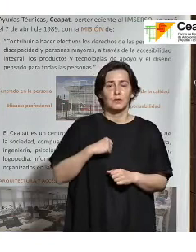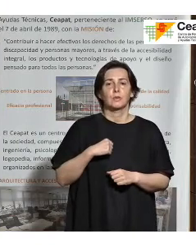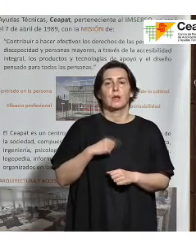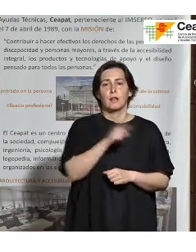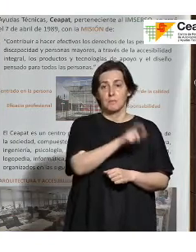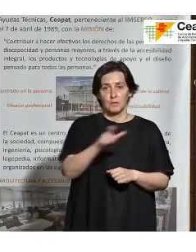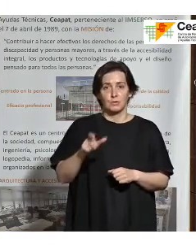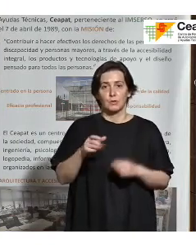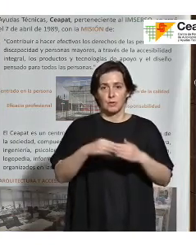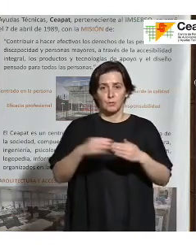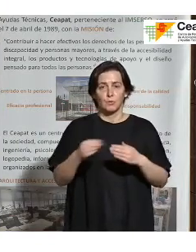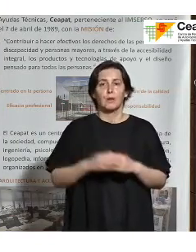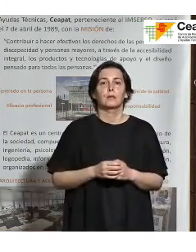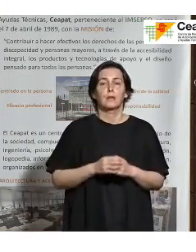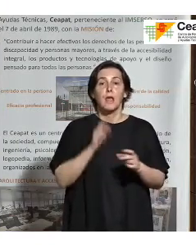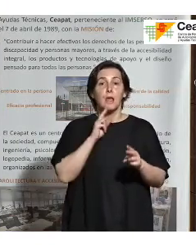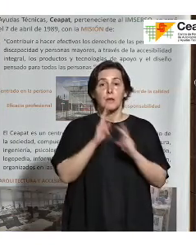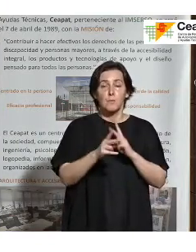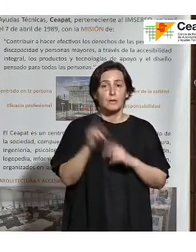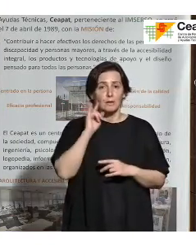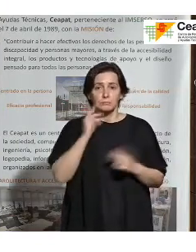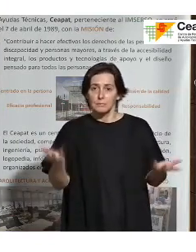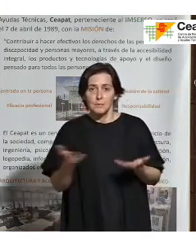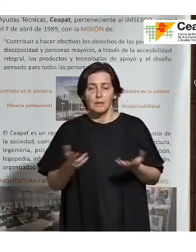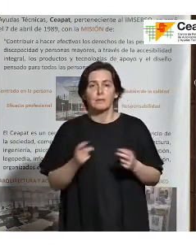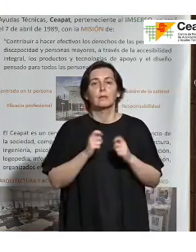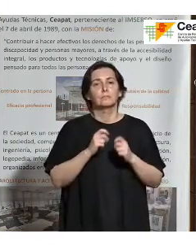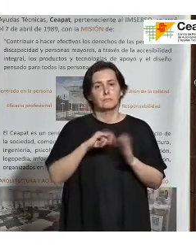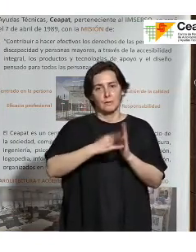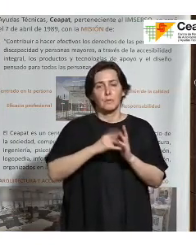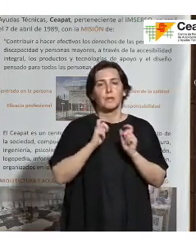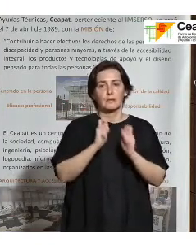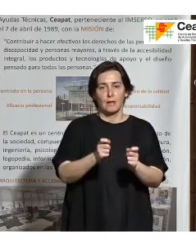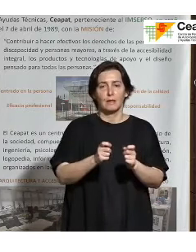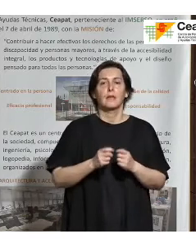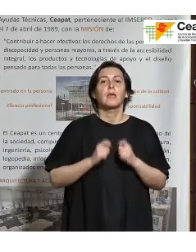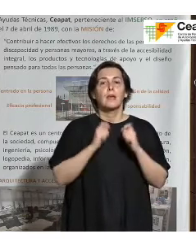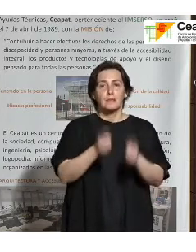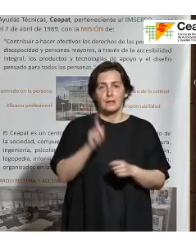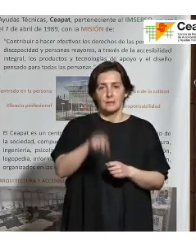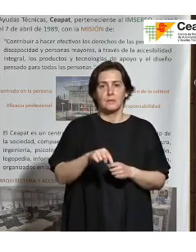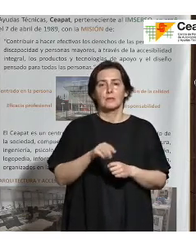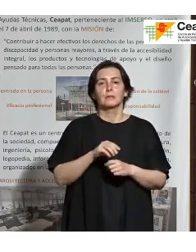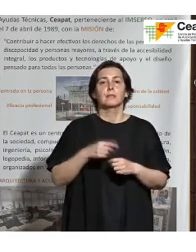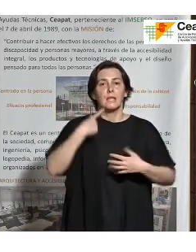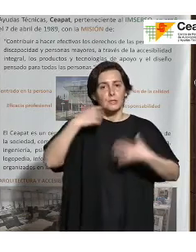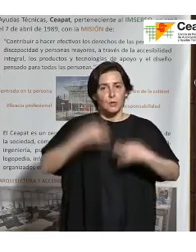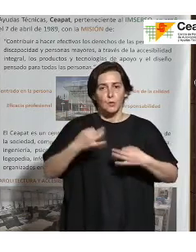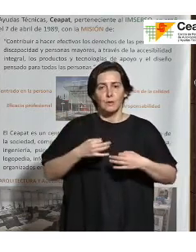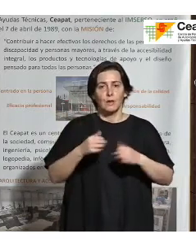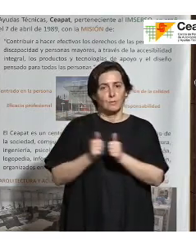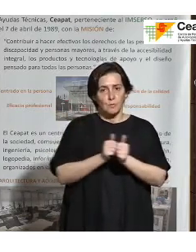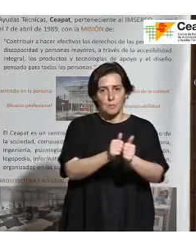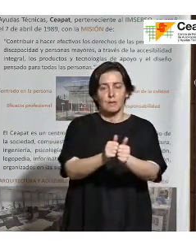inmediata en situaciones de emergencia y ofrece seguridad, compañía y asesoramiento con apoyo de los